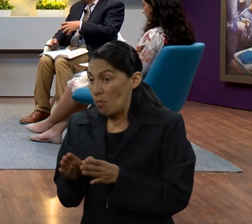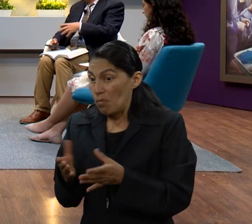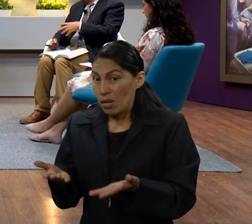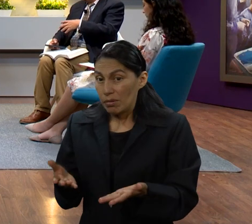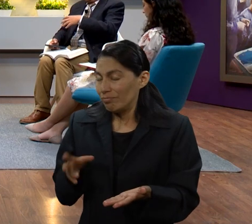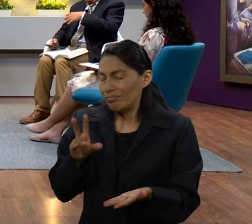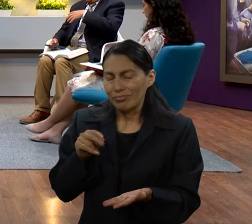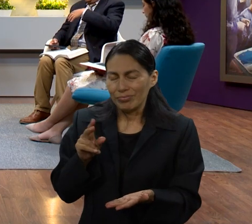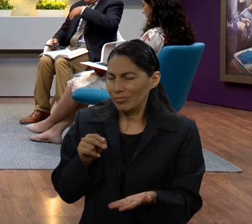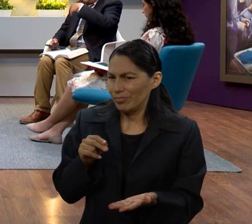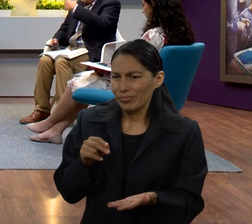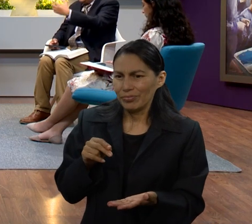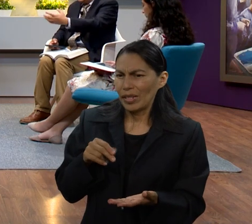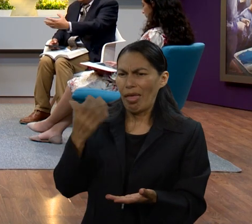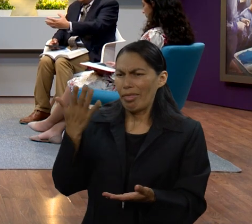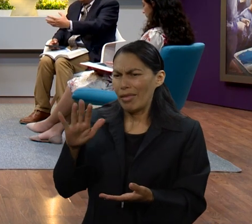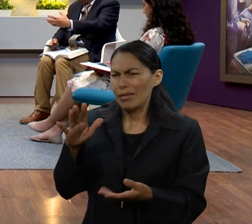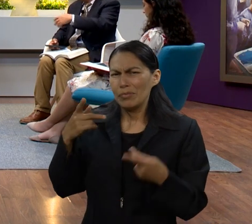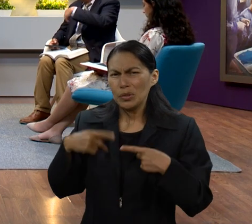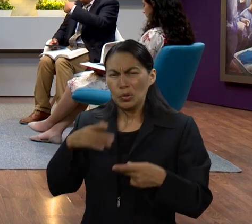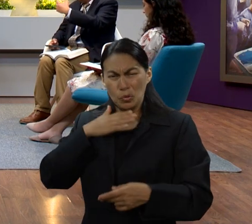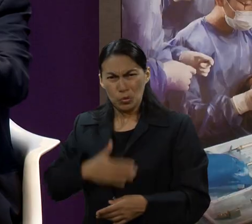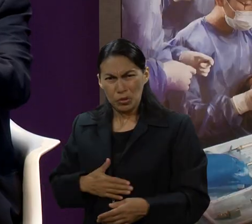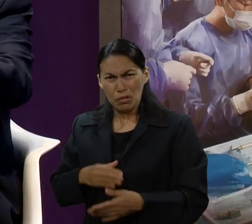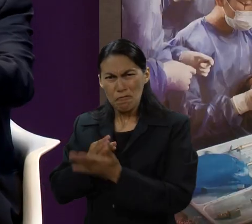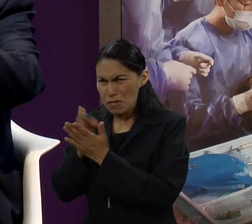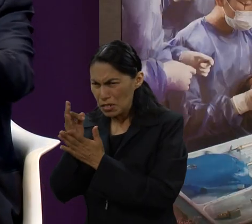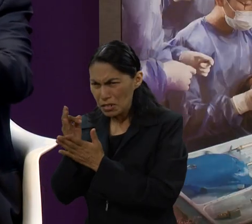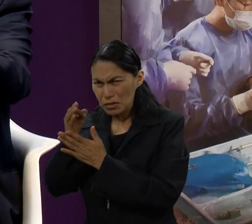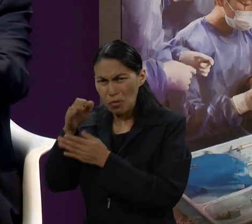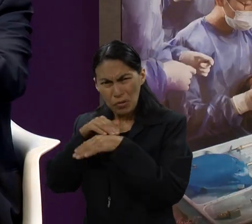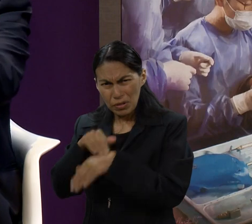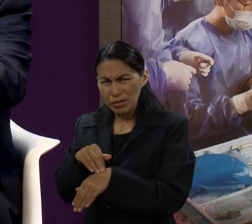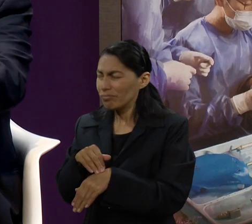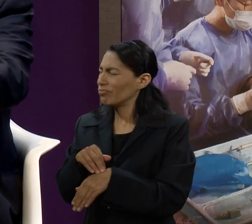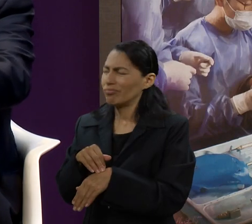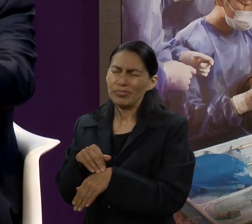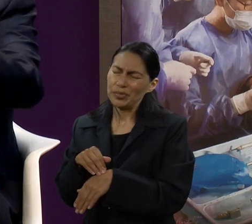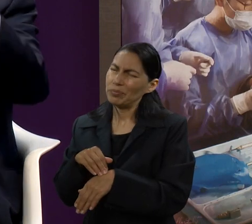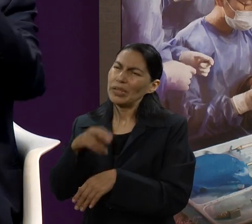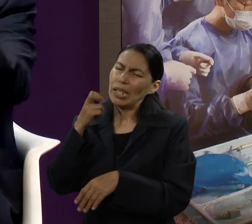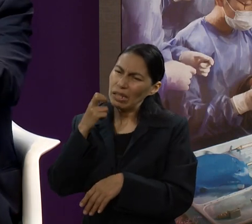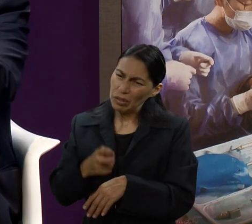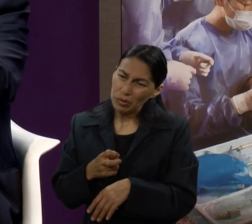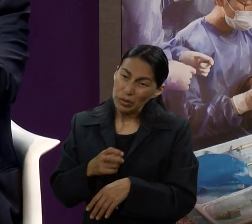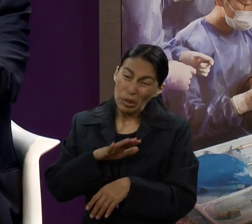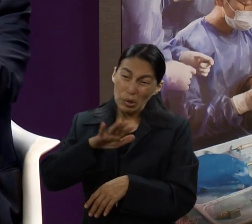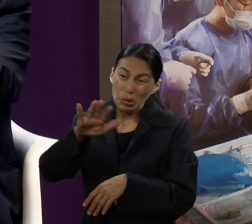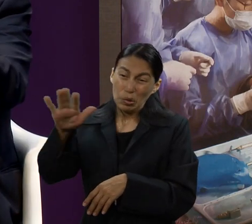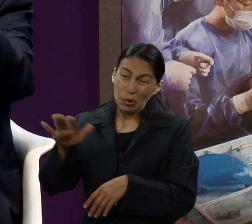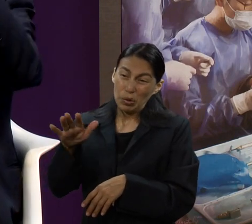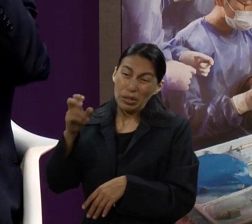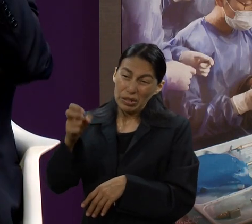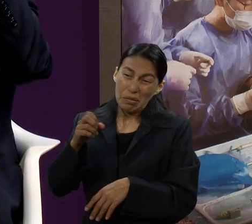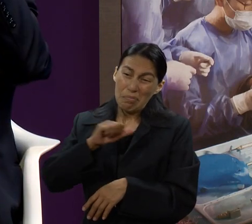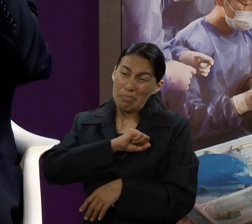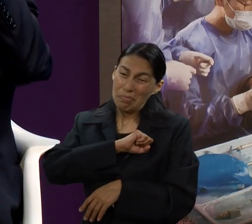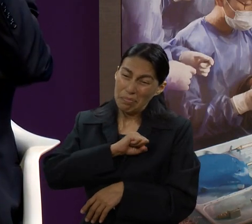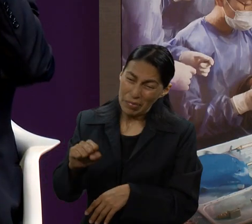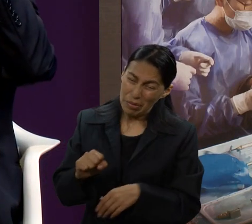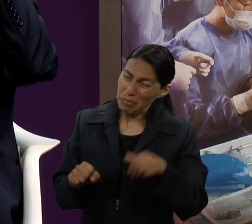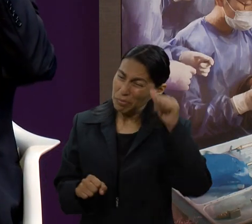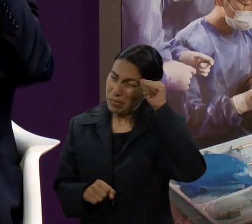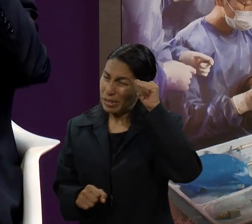justicia. Y entonces, Abraham intenta negociar, de alguna manera intenta negociar con Dios, pero no se cumple eso y tiene que